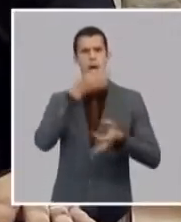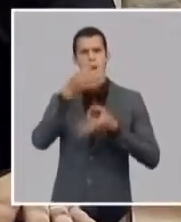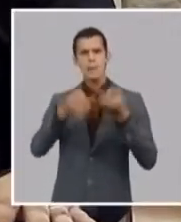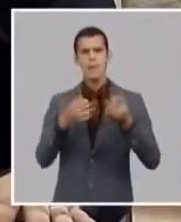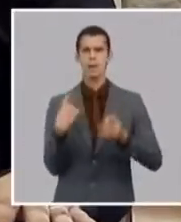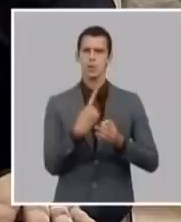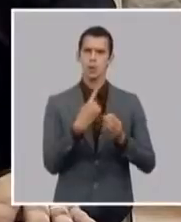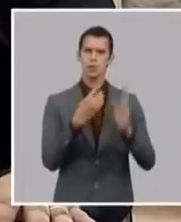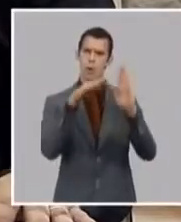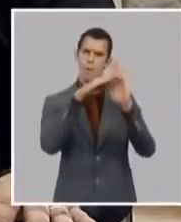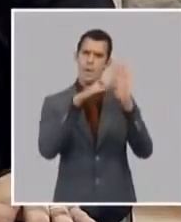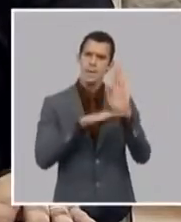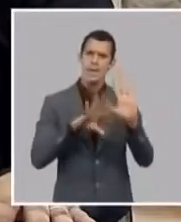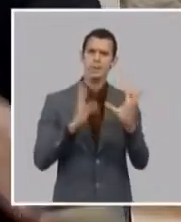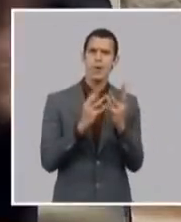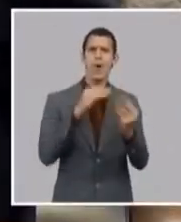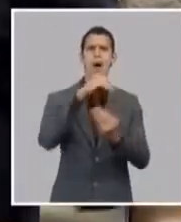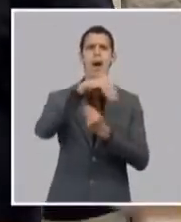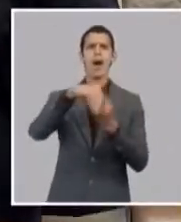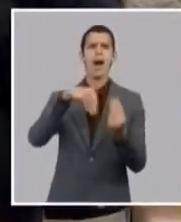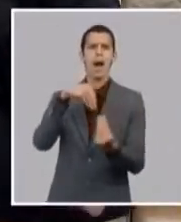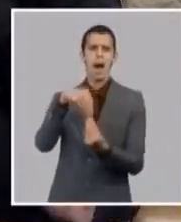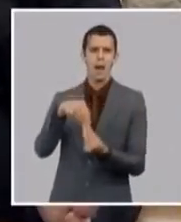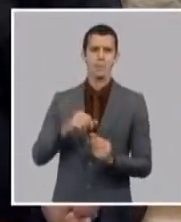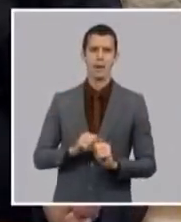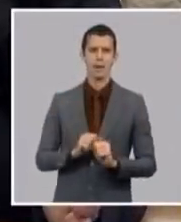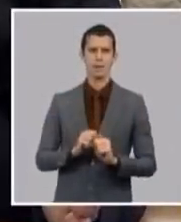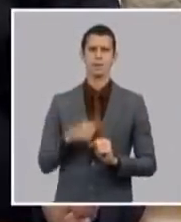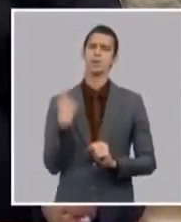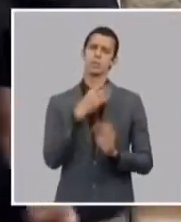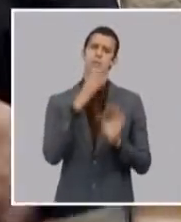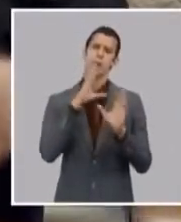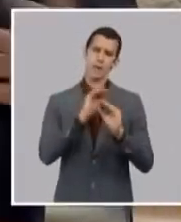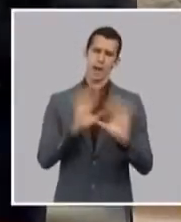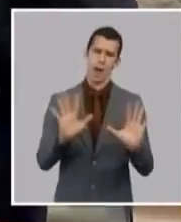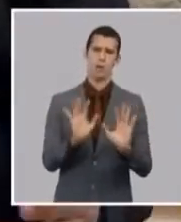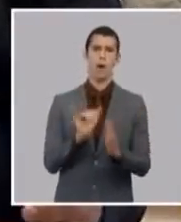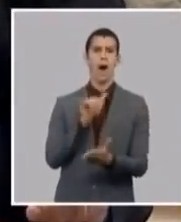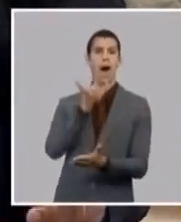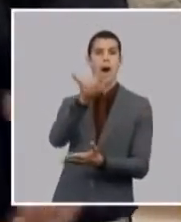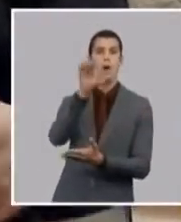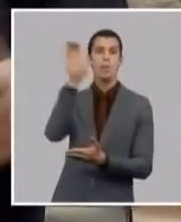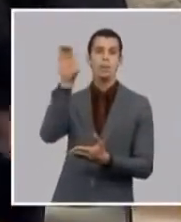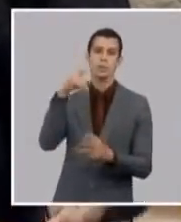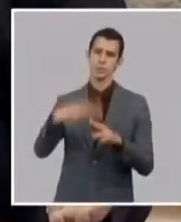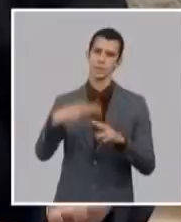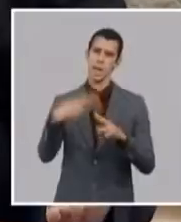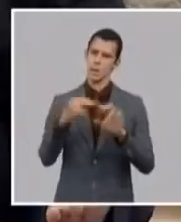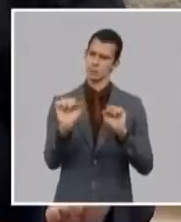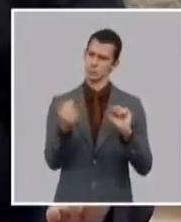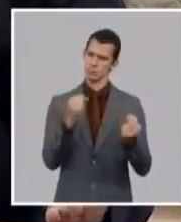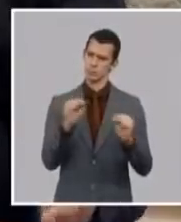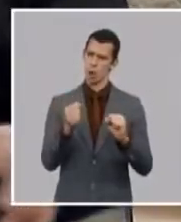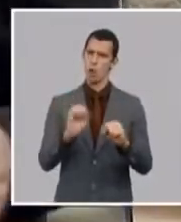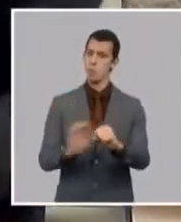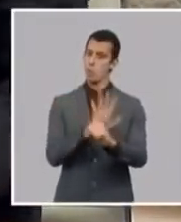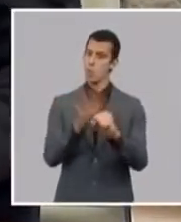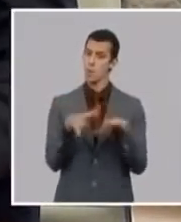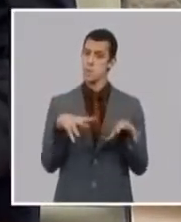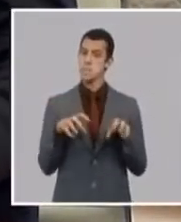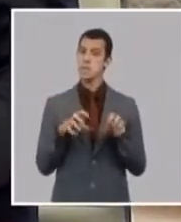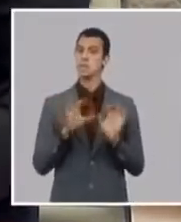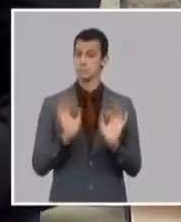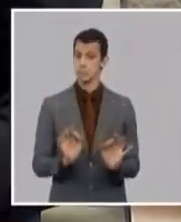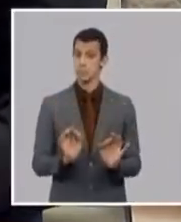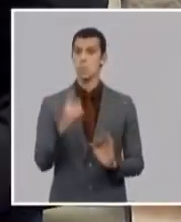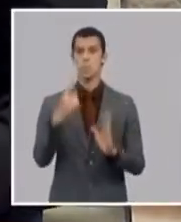de medidas de control sanitario en los aeropuertos pero no tenemos cerrados los vuelos y en la medida bueno que se vayan solicitando la apertura de